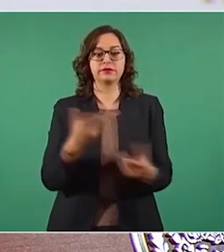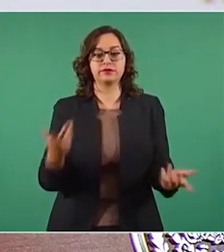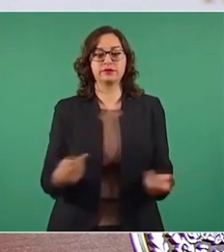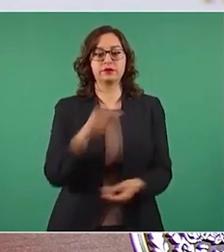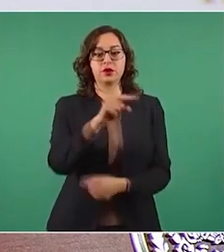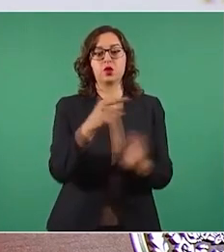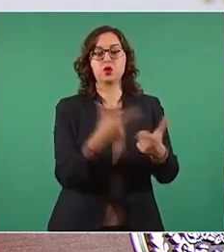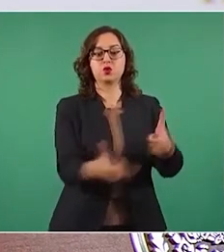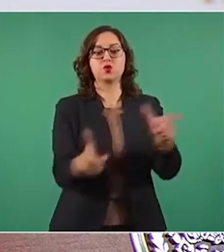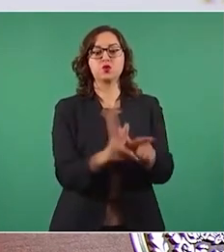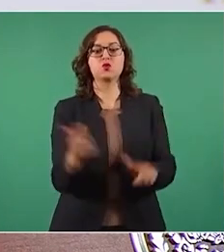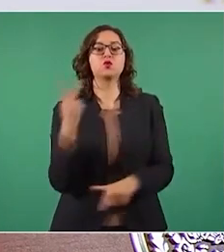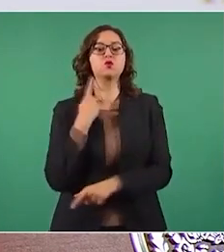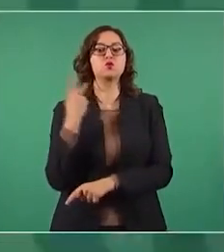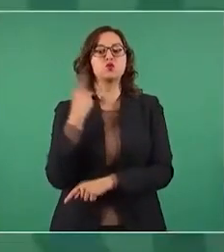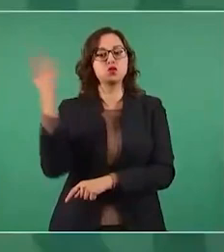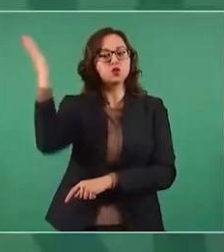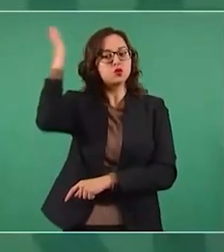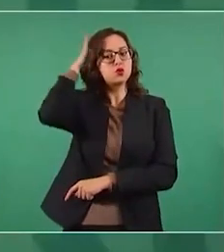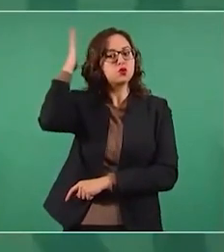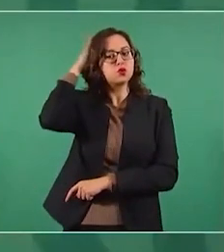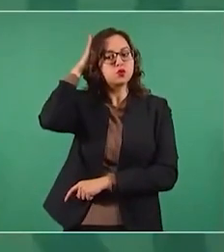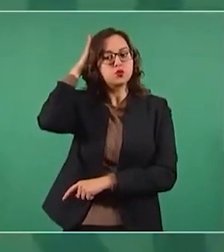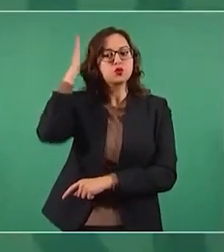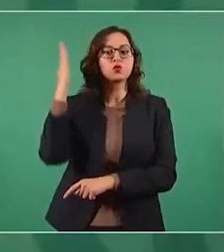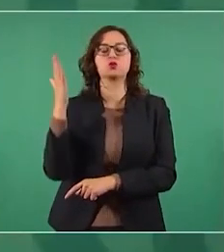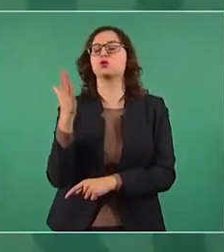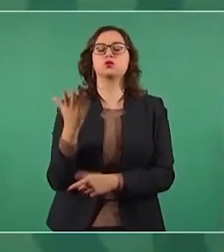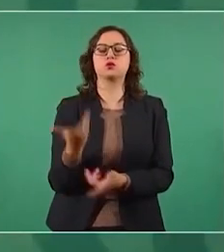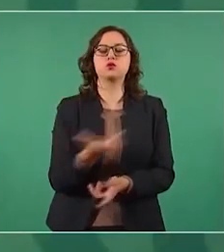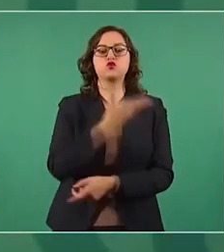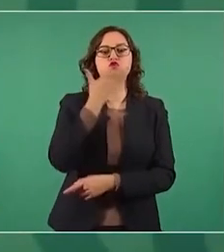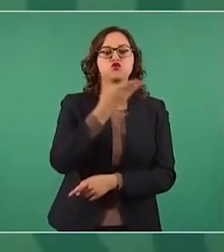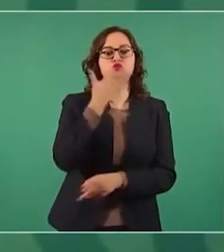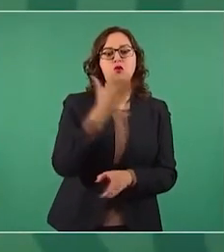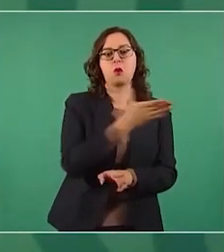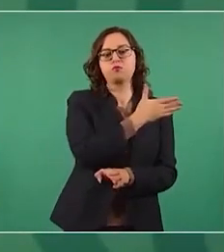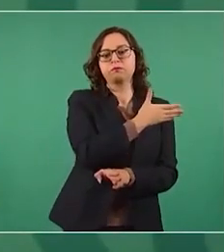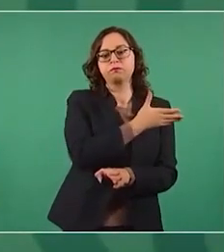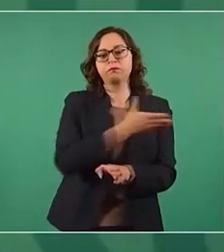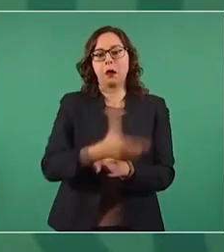partido dominante en el 2000.